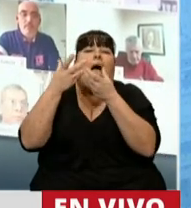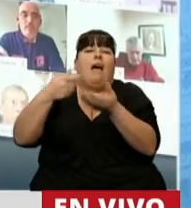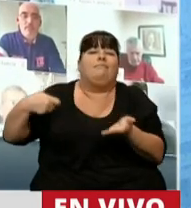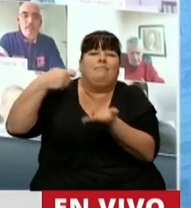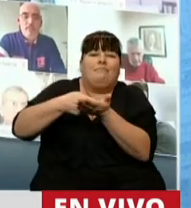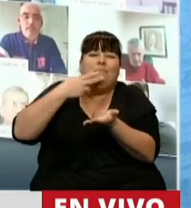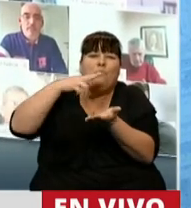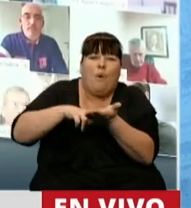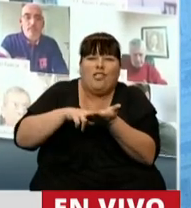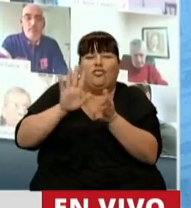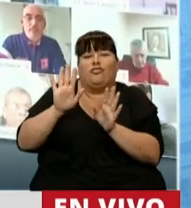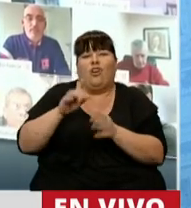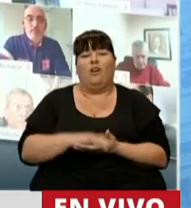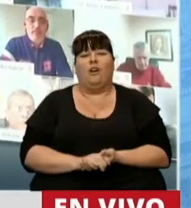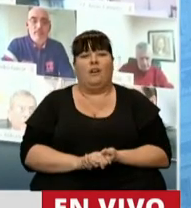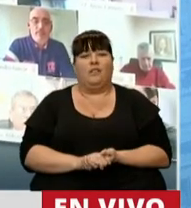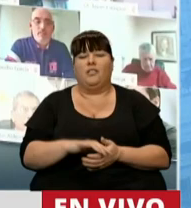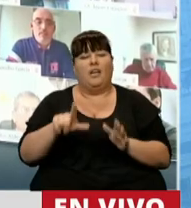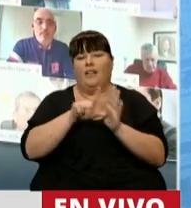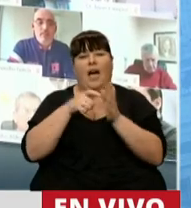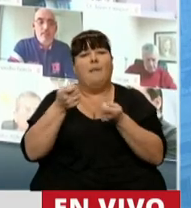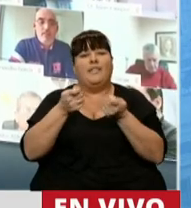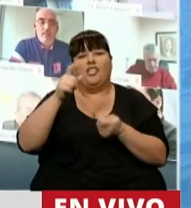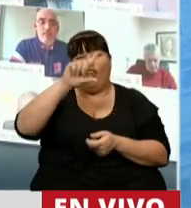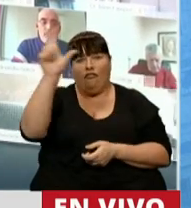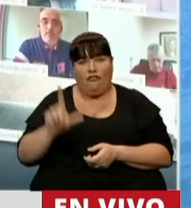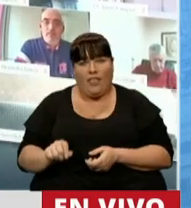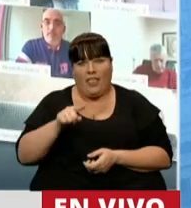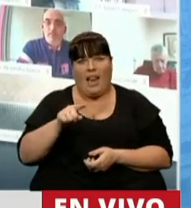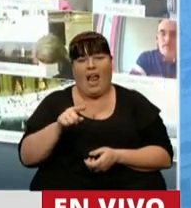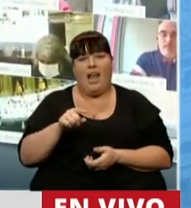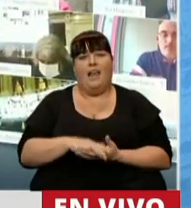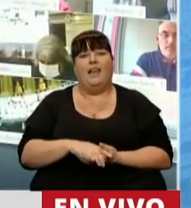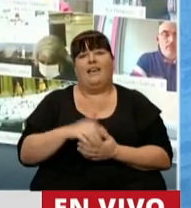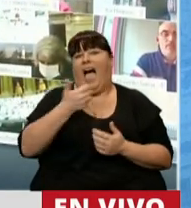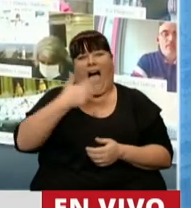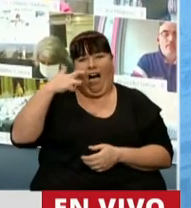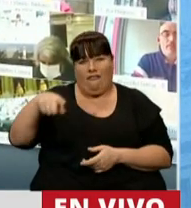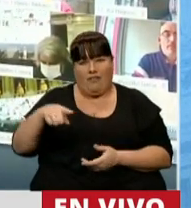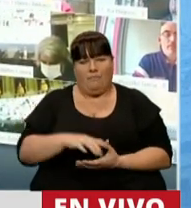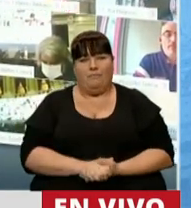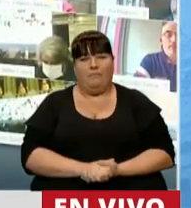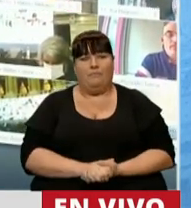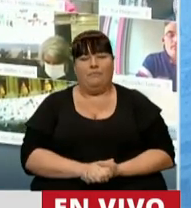contribuyentes en los términos que determine la Administración Federal de ingresos públicos.